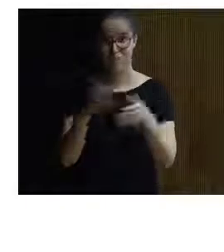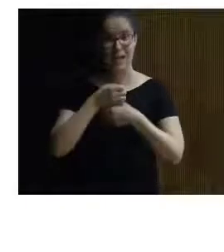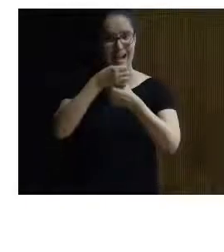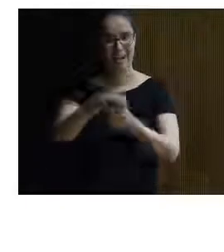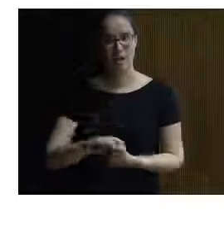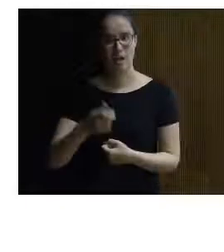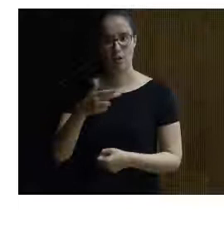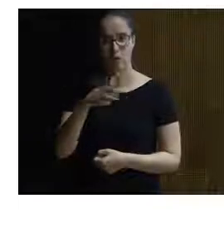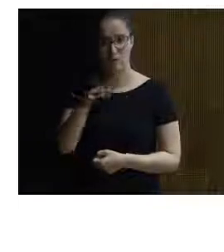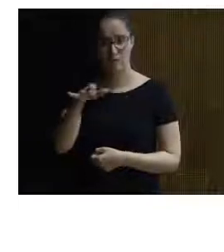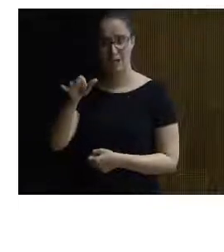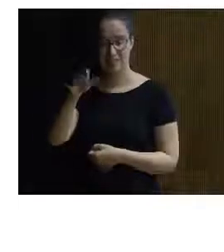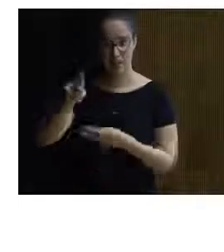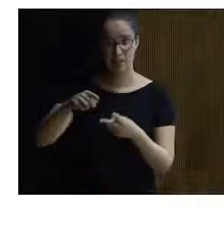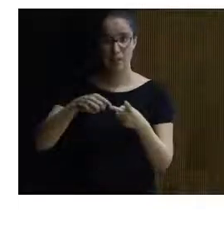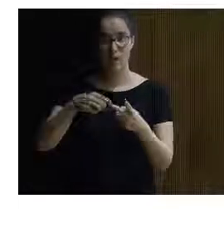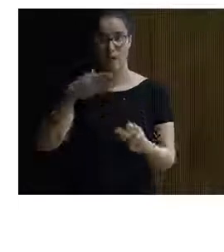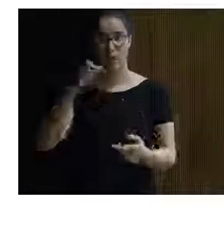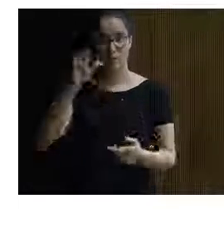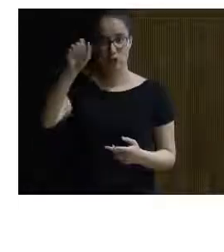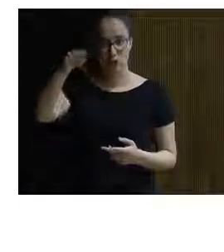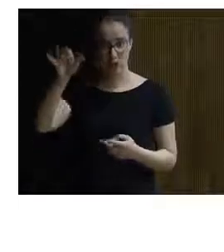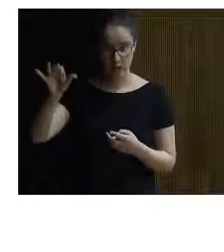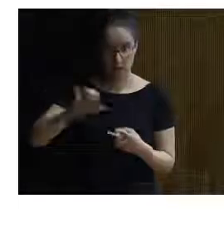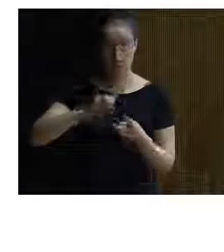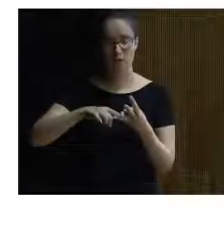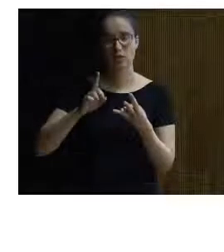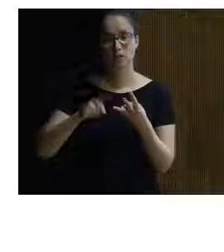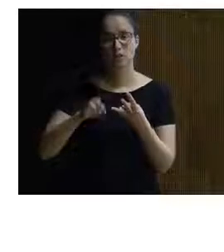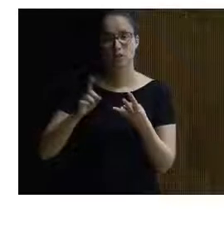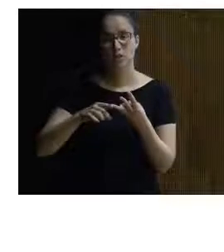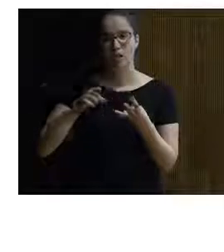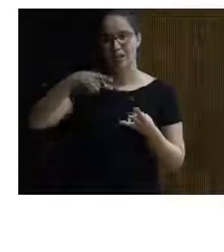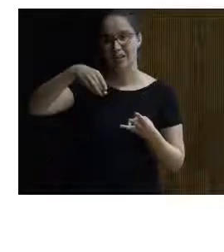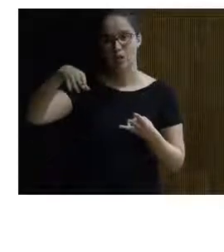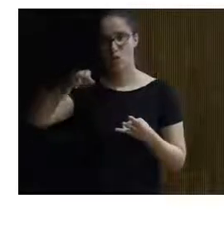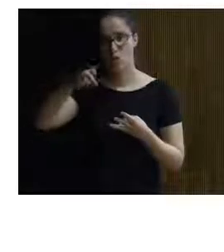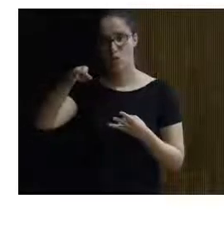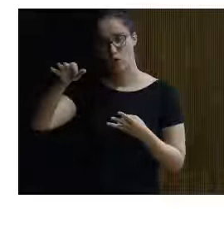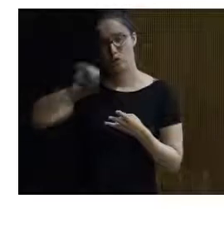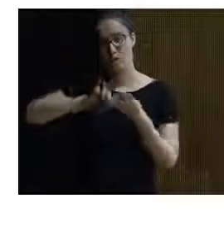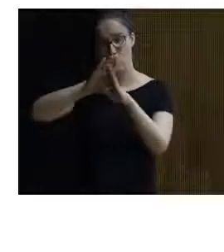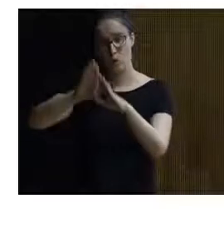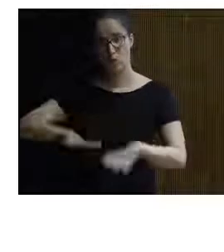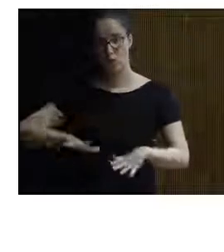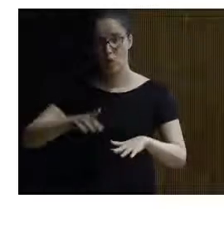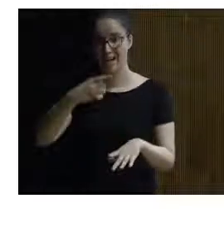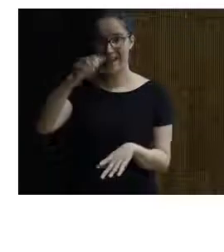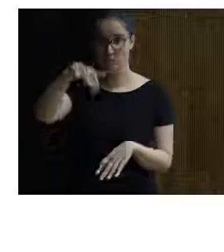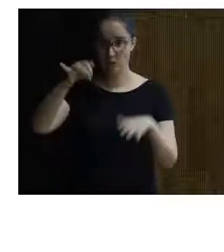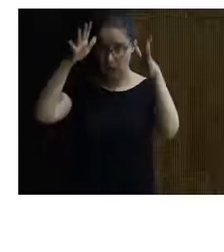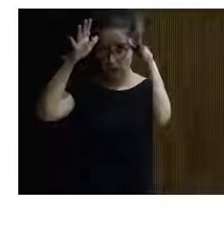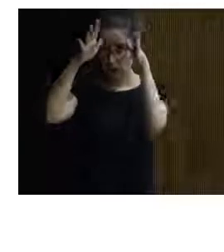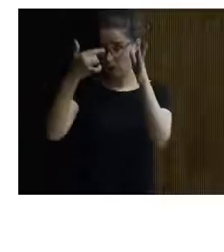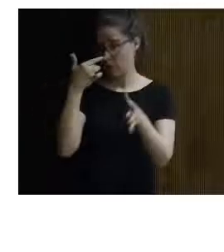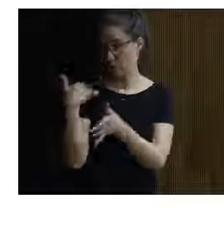Chevalsky seguidos de los bisontes luego llegaron los Neouros y por último los Gamos y los Tiervos que